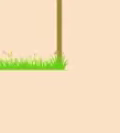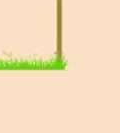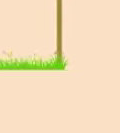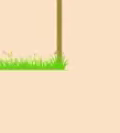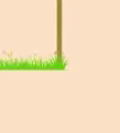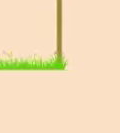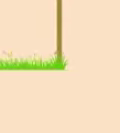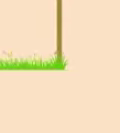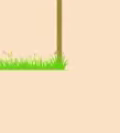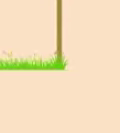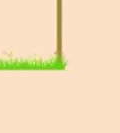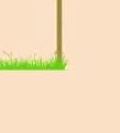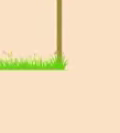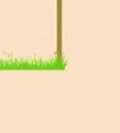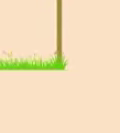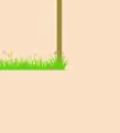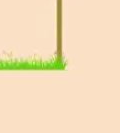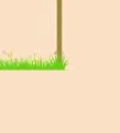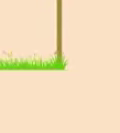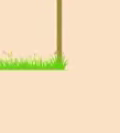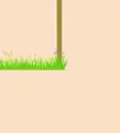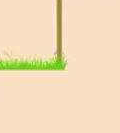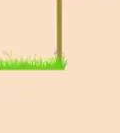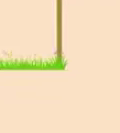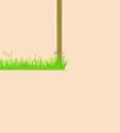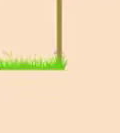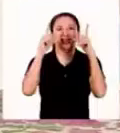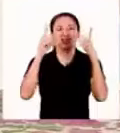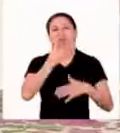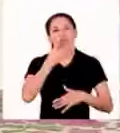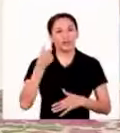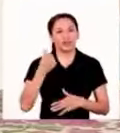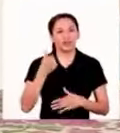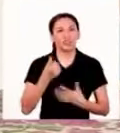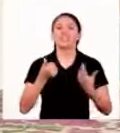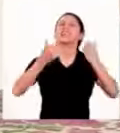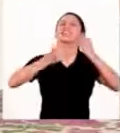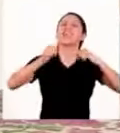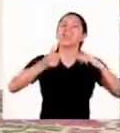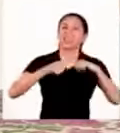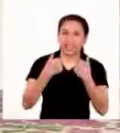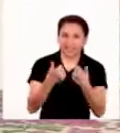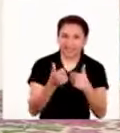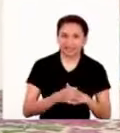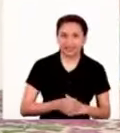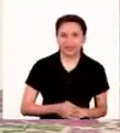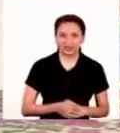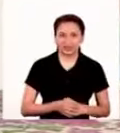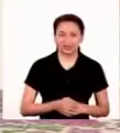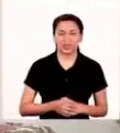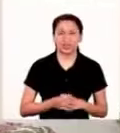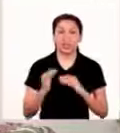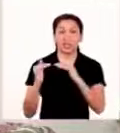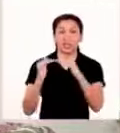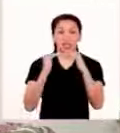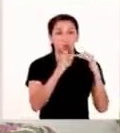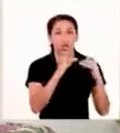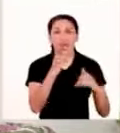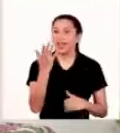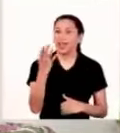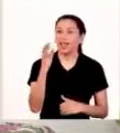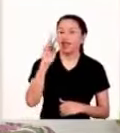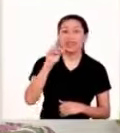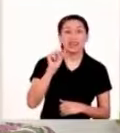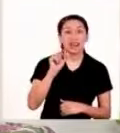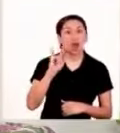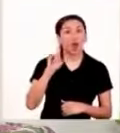eso les permitirá recuperar las energías para un nuevo día. ¿Qué les pareció? Al